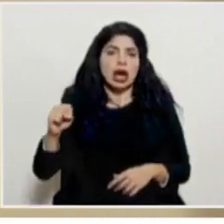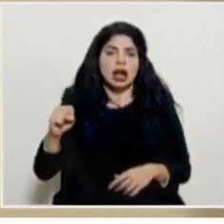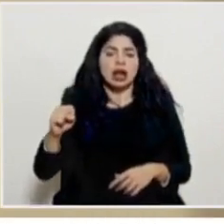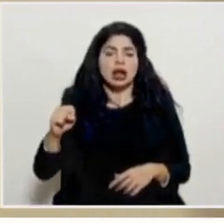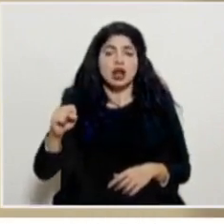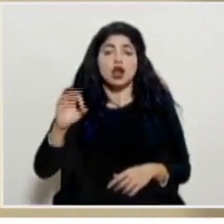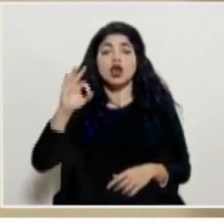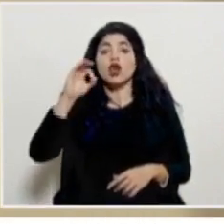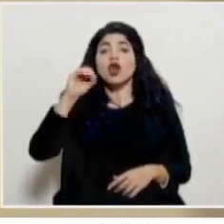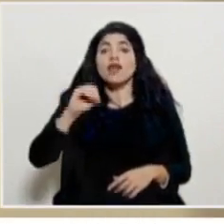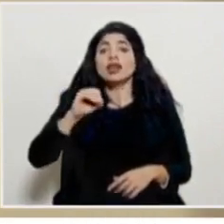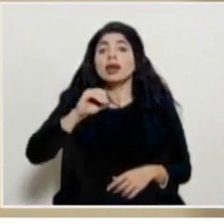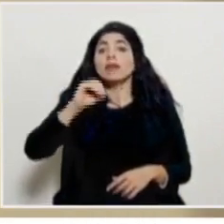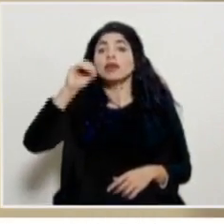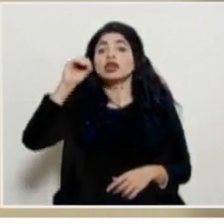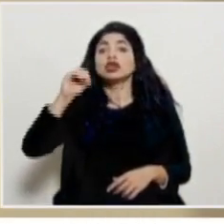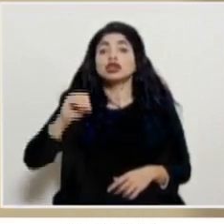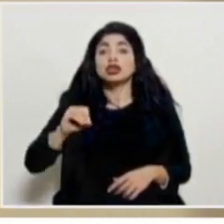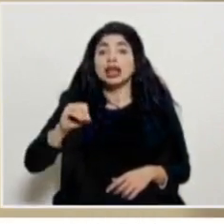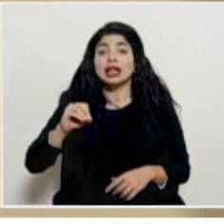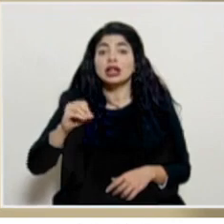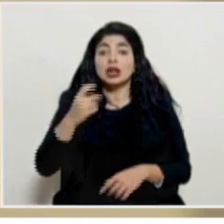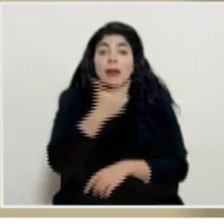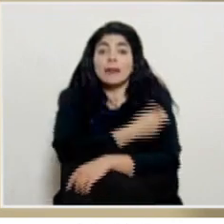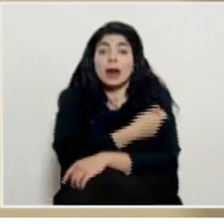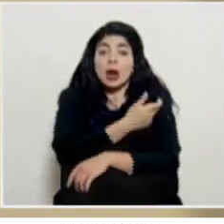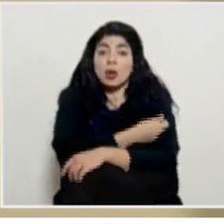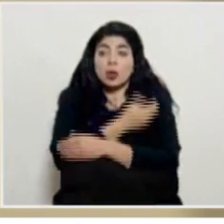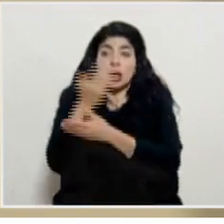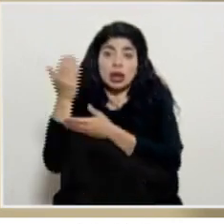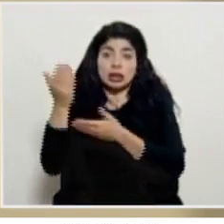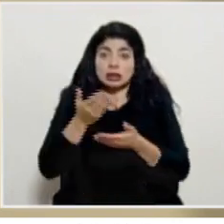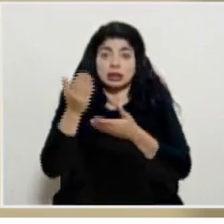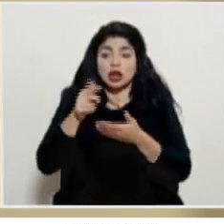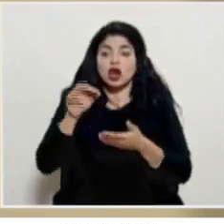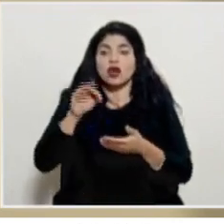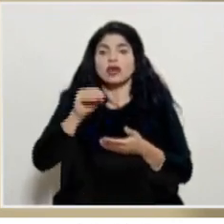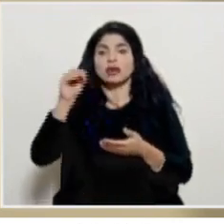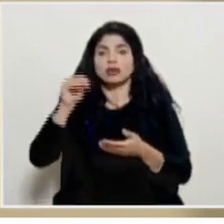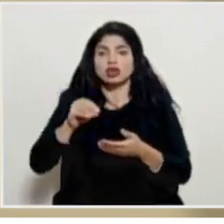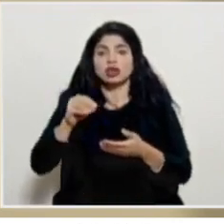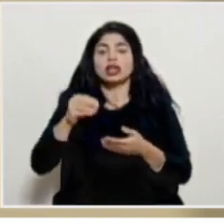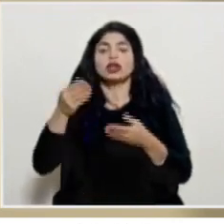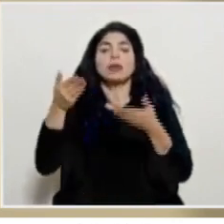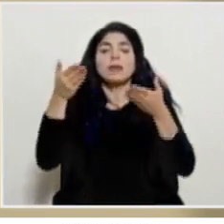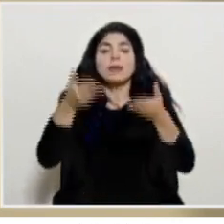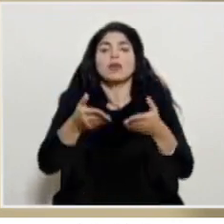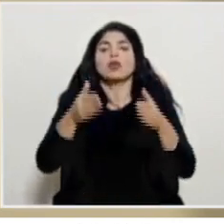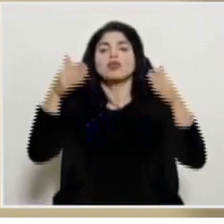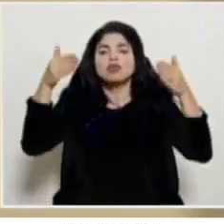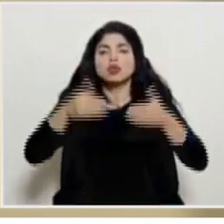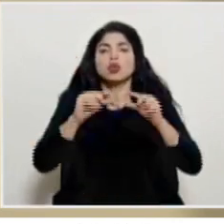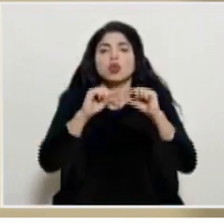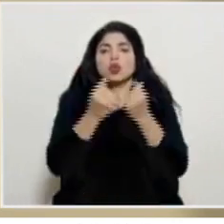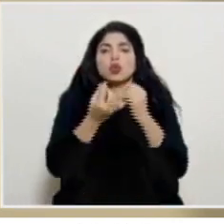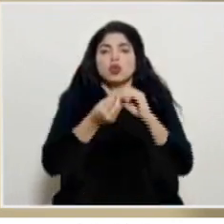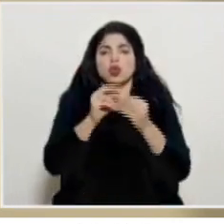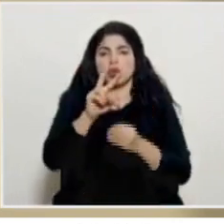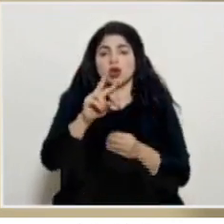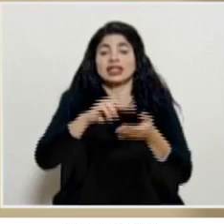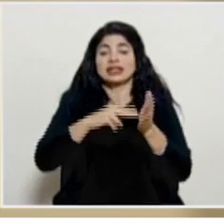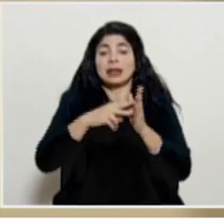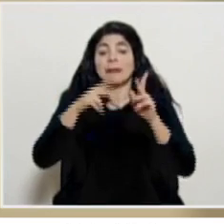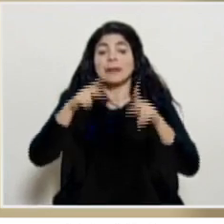dedicar el 90% de las dosis que ingresen a vacunar el grupo 2, es decir, a vacunar a los